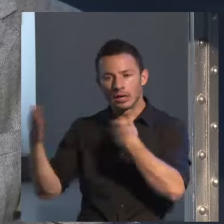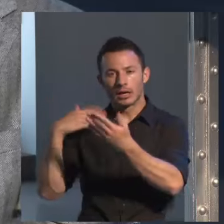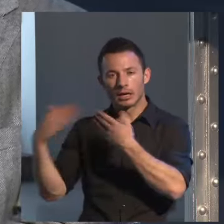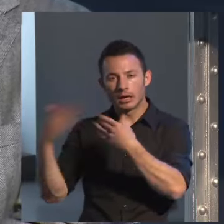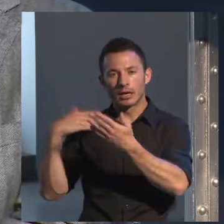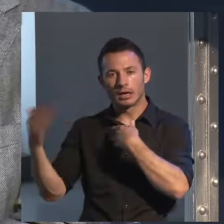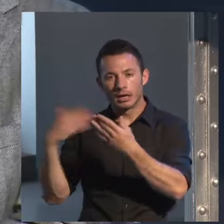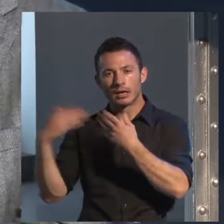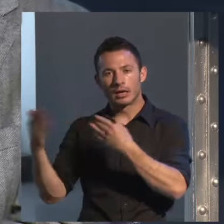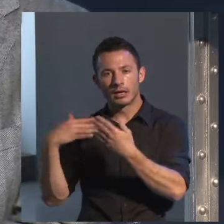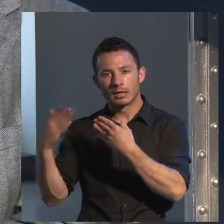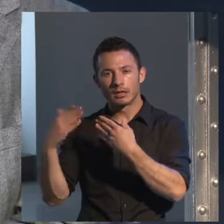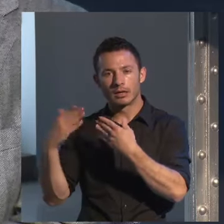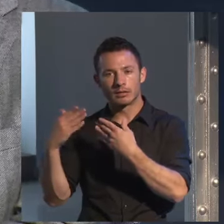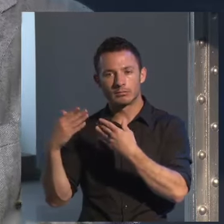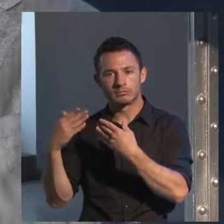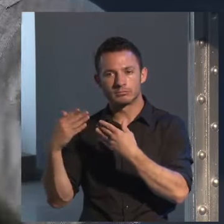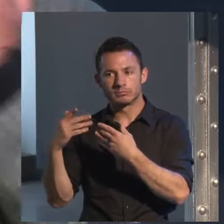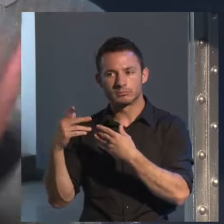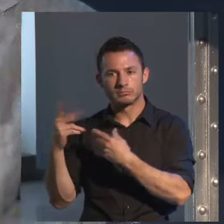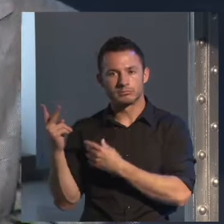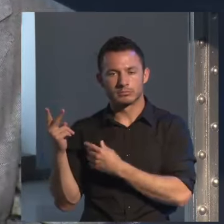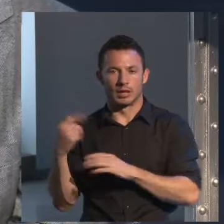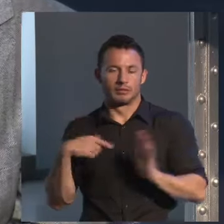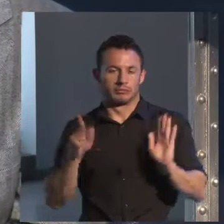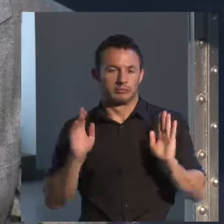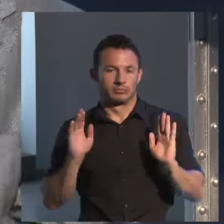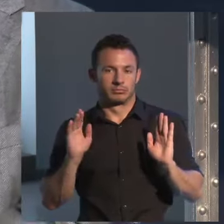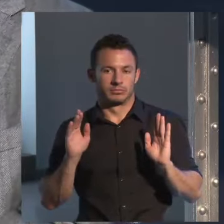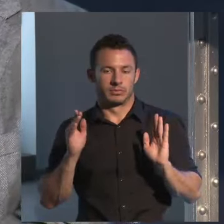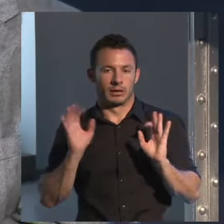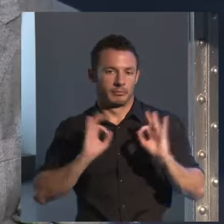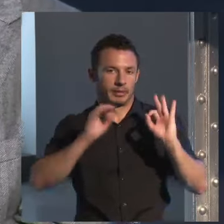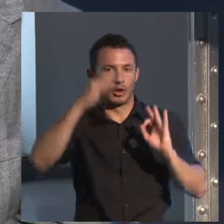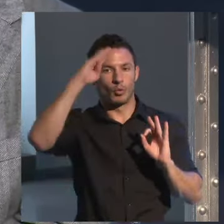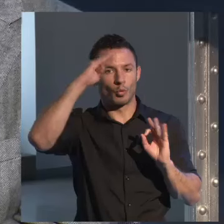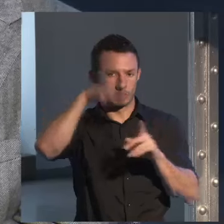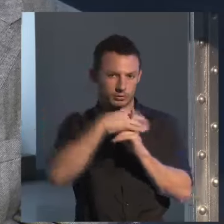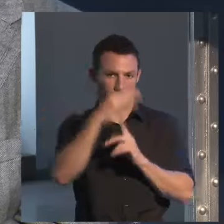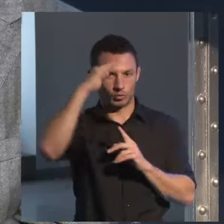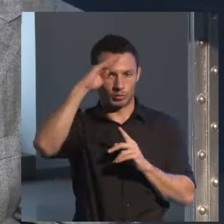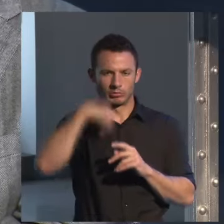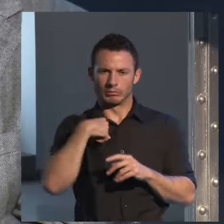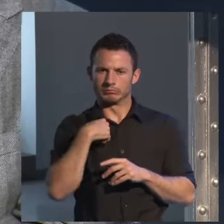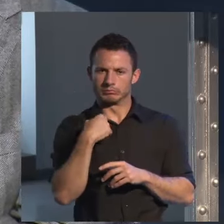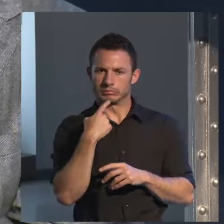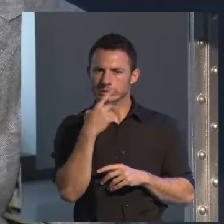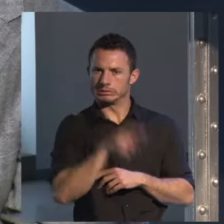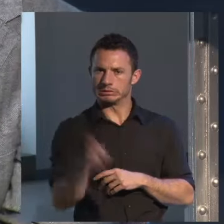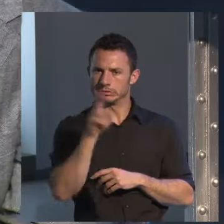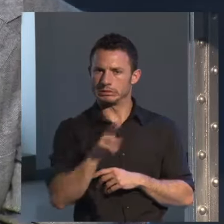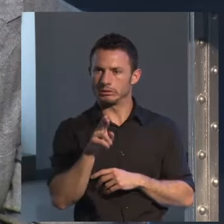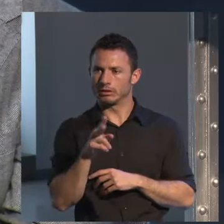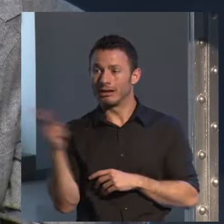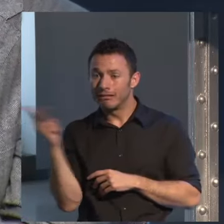hemos establecido, jamás, esto yo sobre todo en Cuba lo digo con mucha frecuencia, jamás